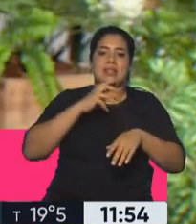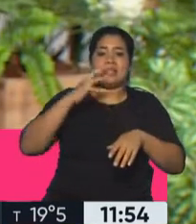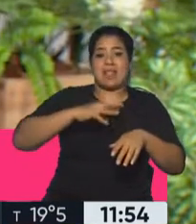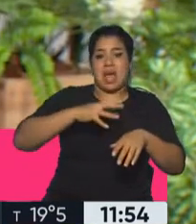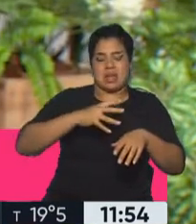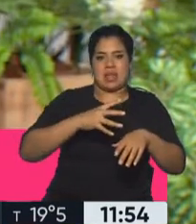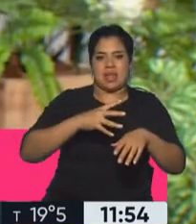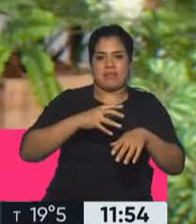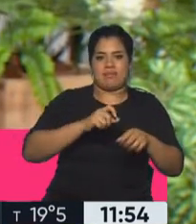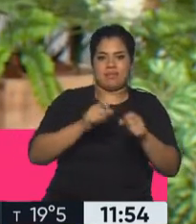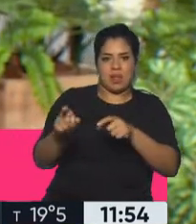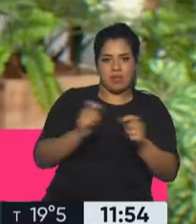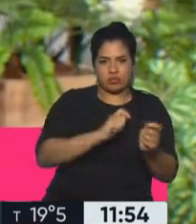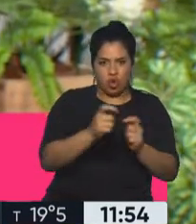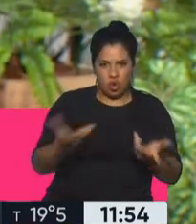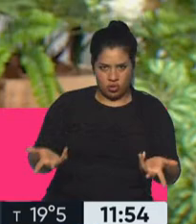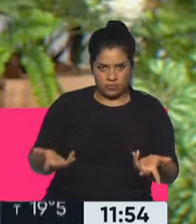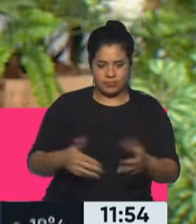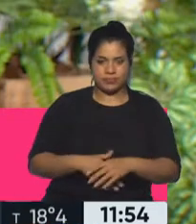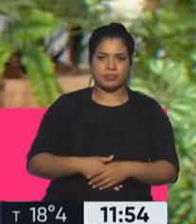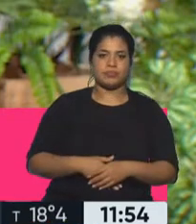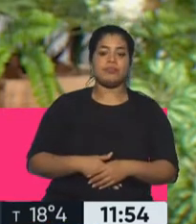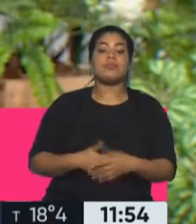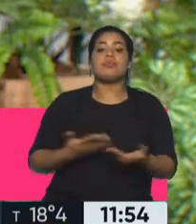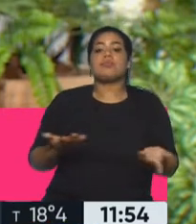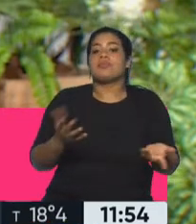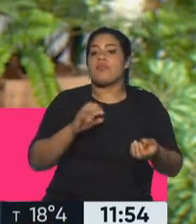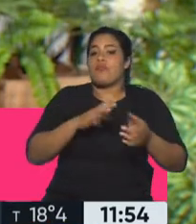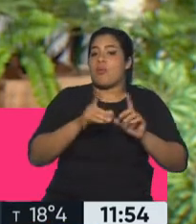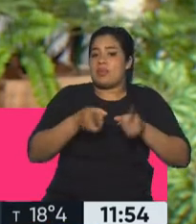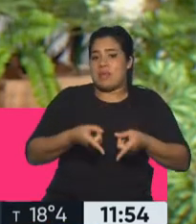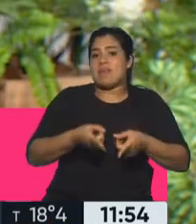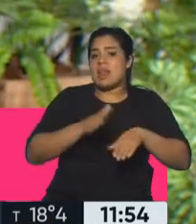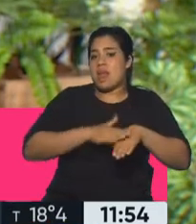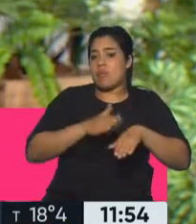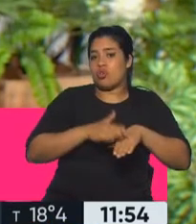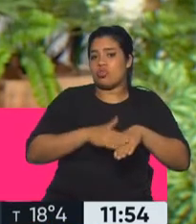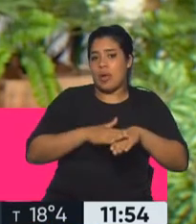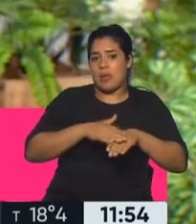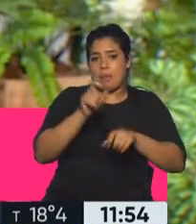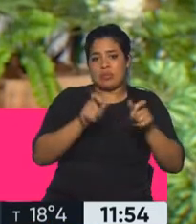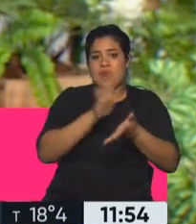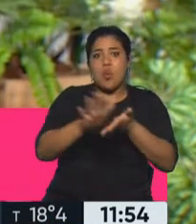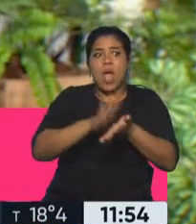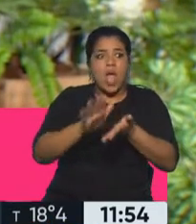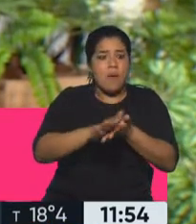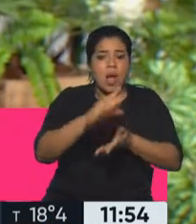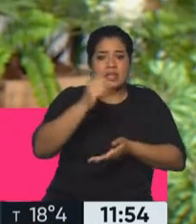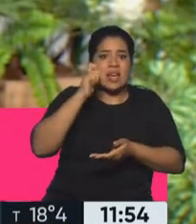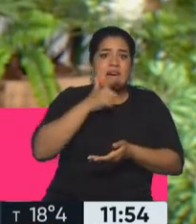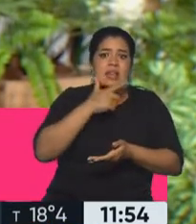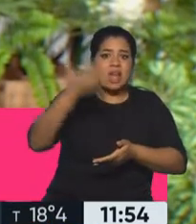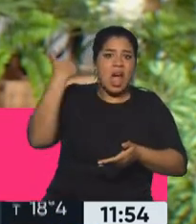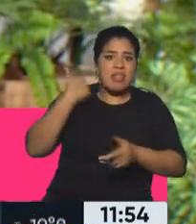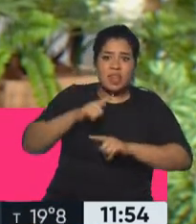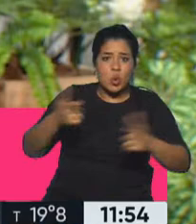ahora que estamos hablando rápido casi que ni la mencionamos, pero es la vía que ha sido responsable, a lo mejor, de casos nuevos y autóctonos en países donde